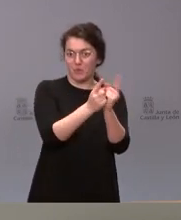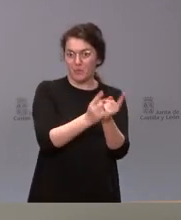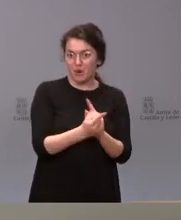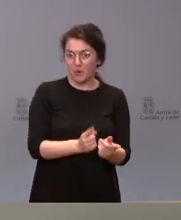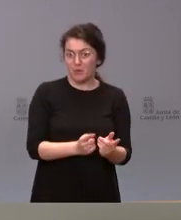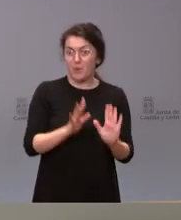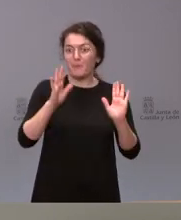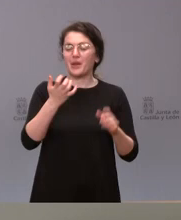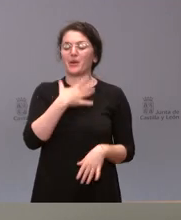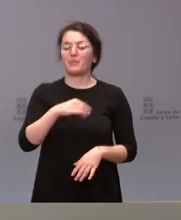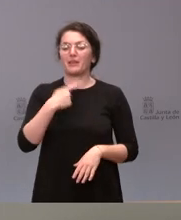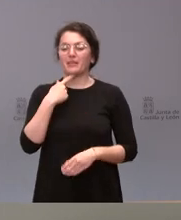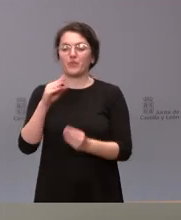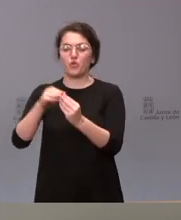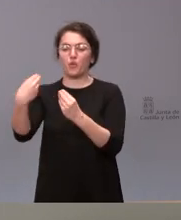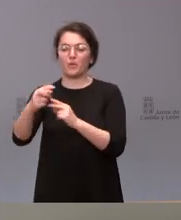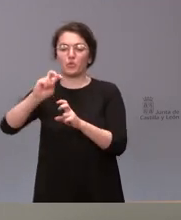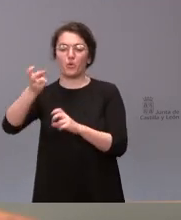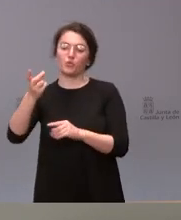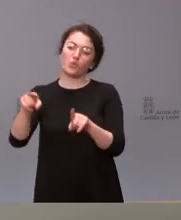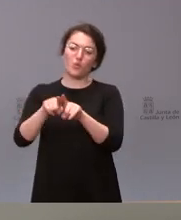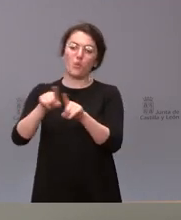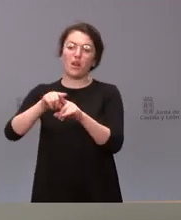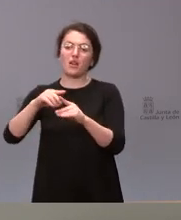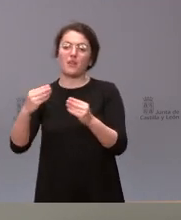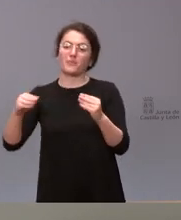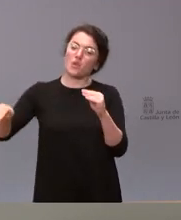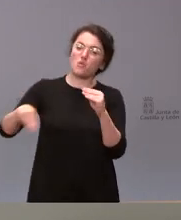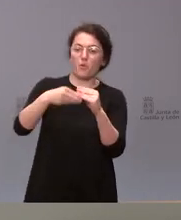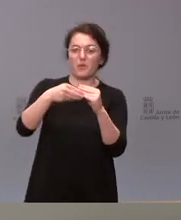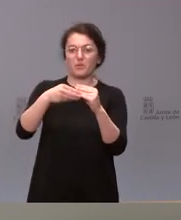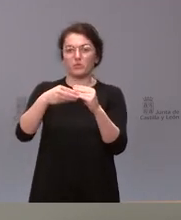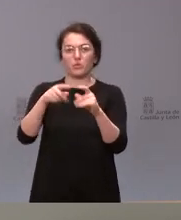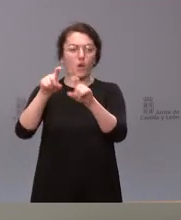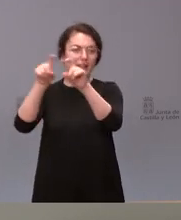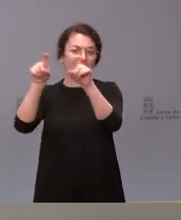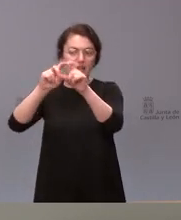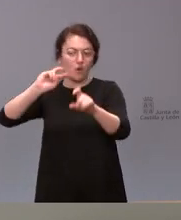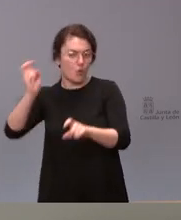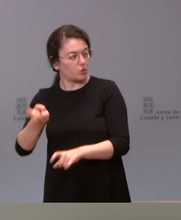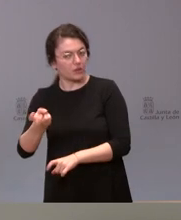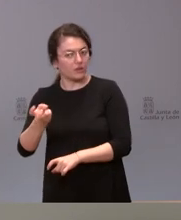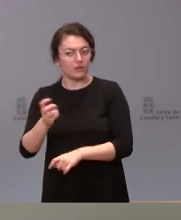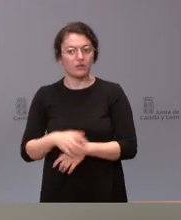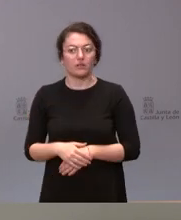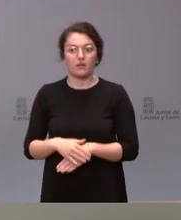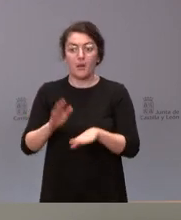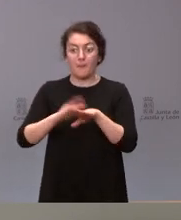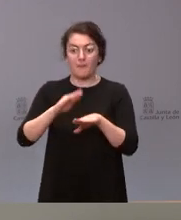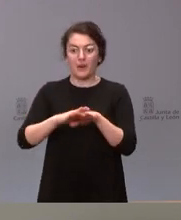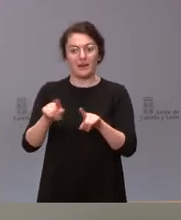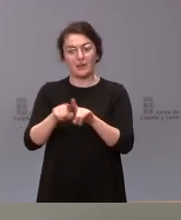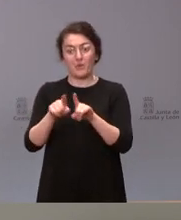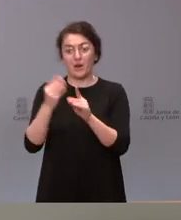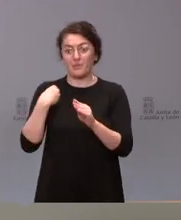complementos o a nuevos contratos de futuro con otro tipo de entidades o con que pudiera presentarse y que nos podría dar esa mayor flexibilidad